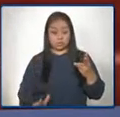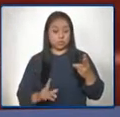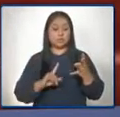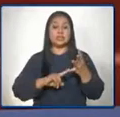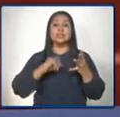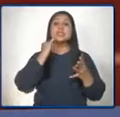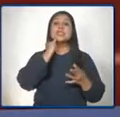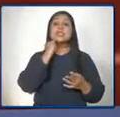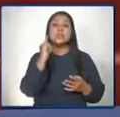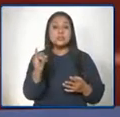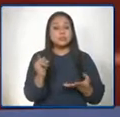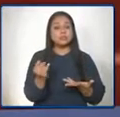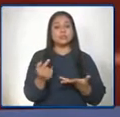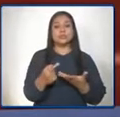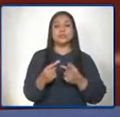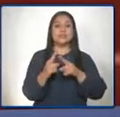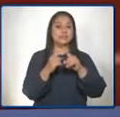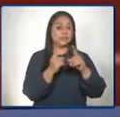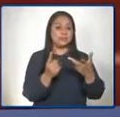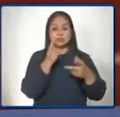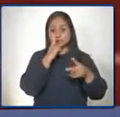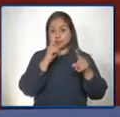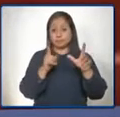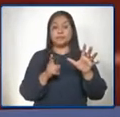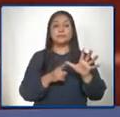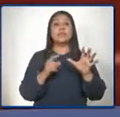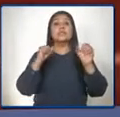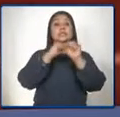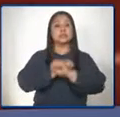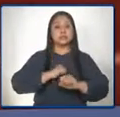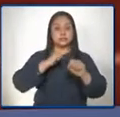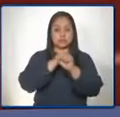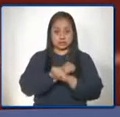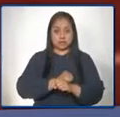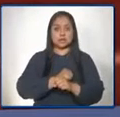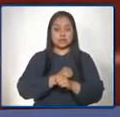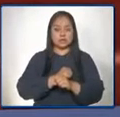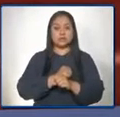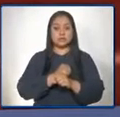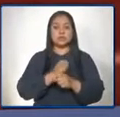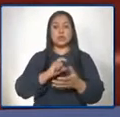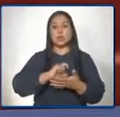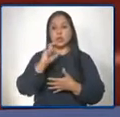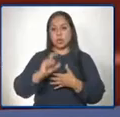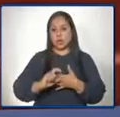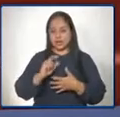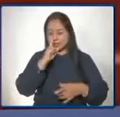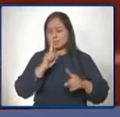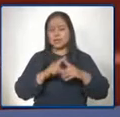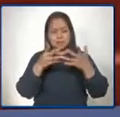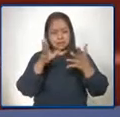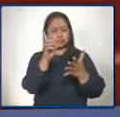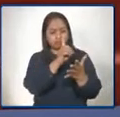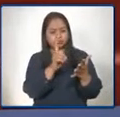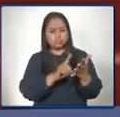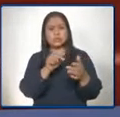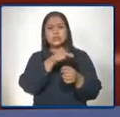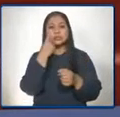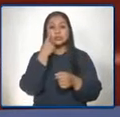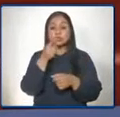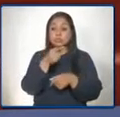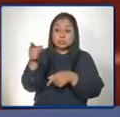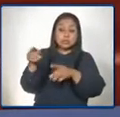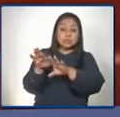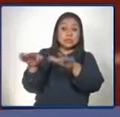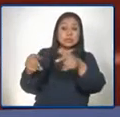en idiomas, las estrategias curriculares que se han diseñado, este lo que ustedes ven en entrada